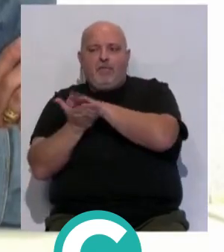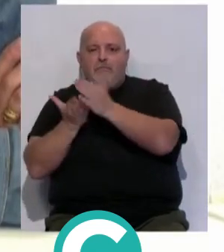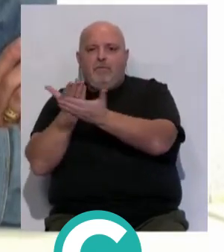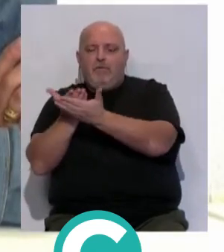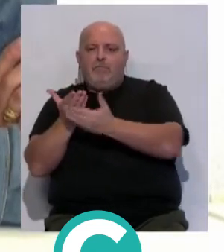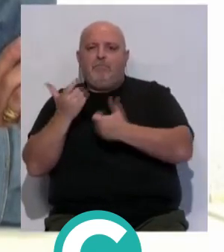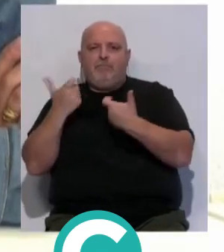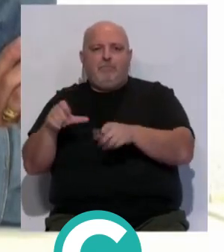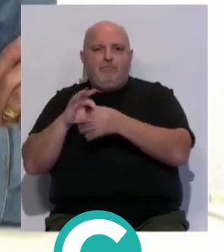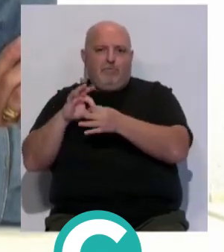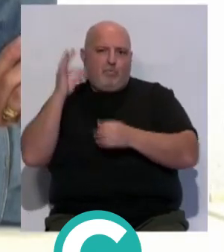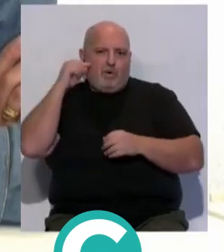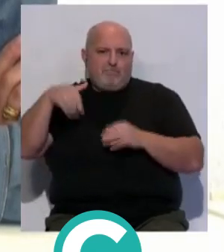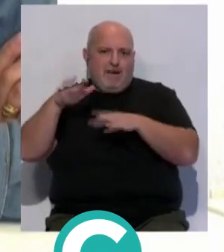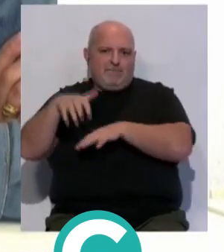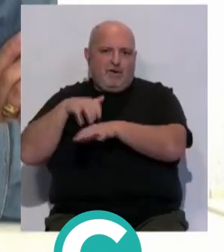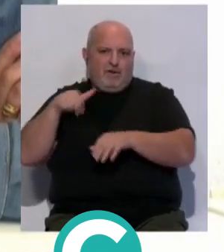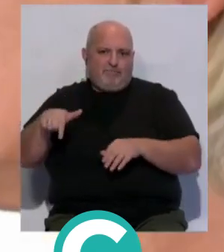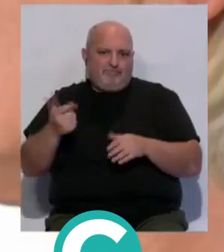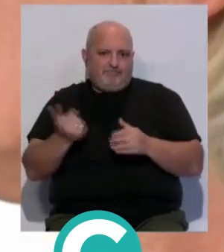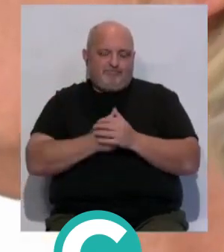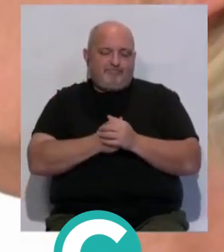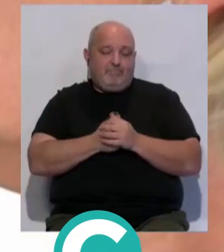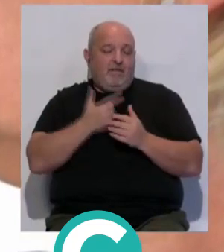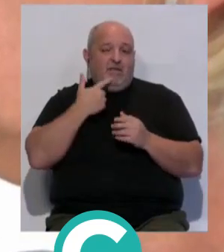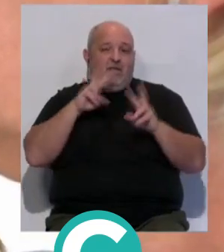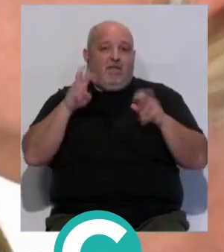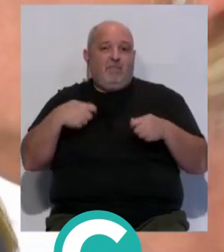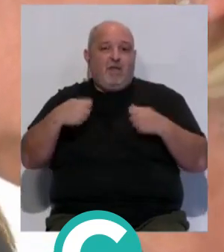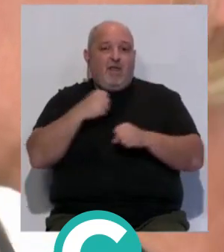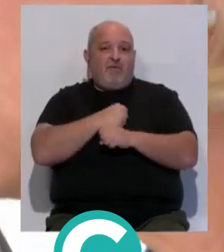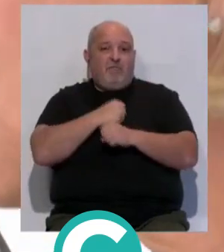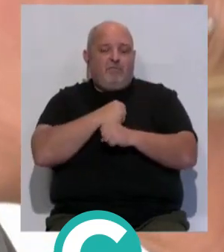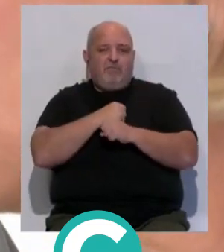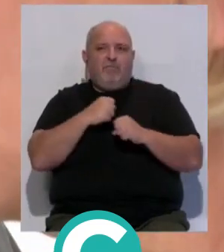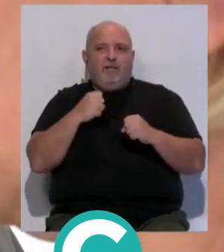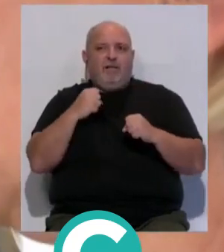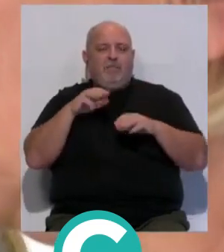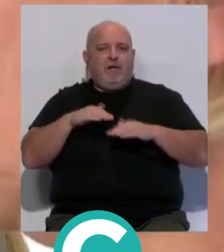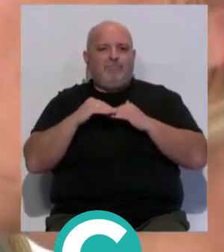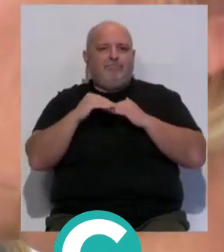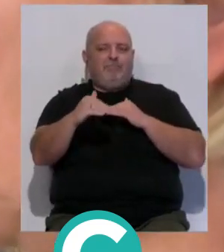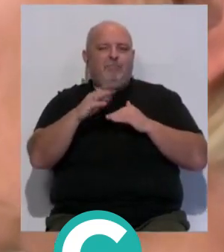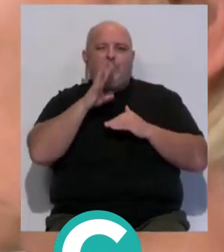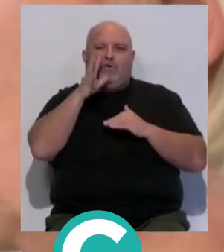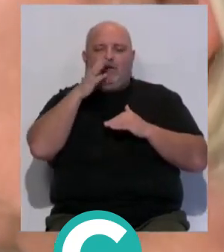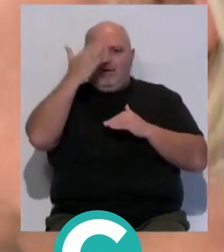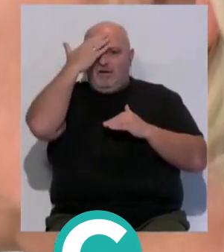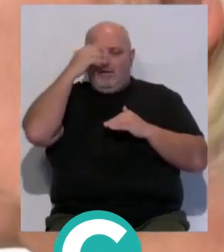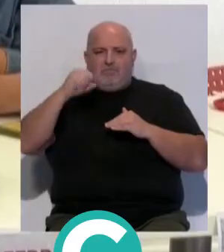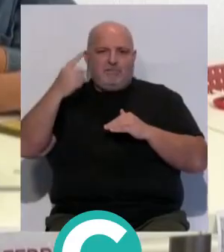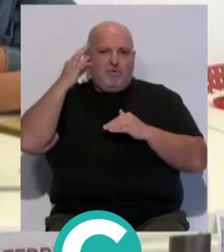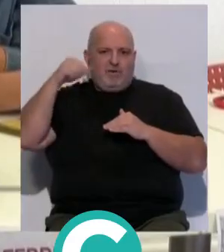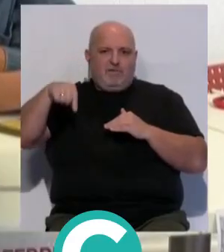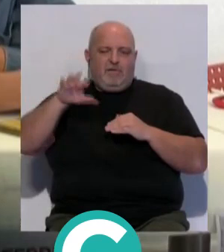que han sido solicitadas por mujeres. Todo enmarcado en un mercado laboral donde la tasa de inactividad sigue siendo encabezada por las mujeres,